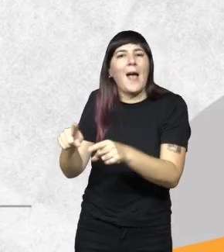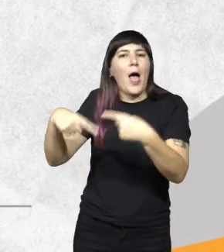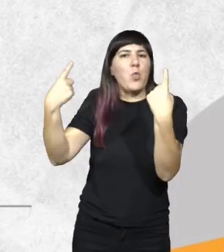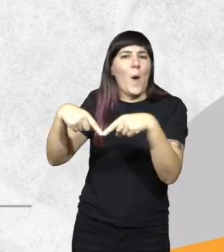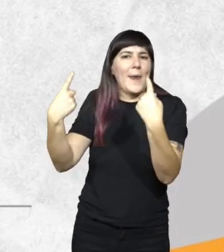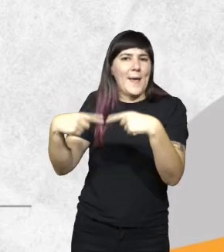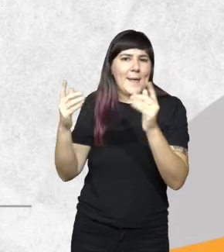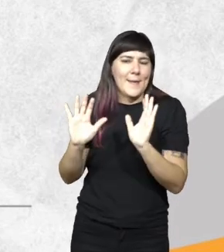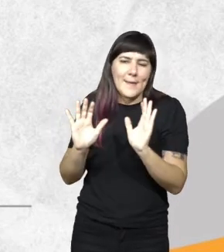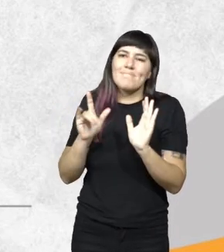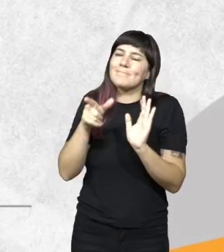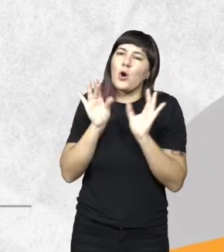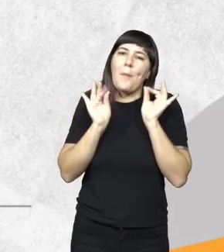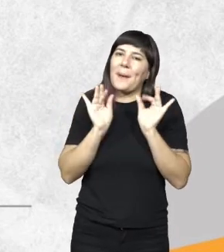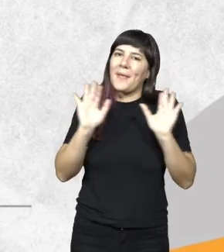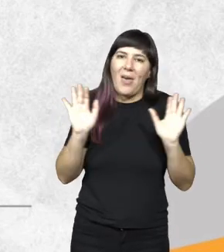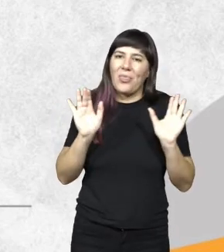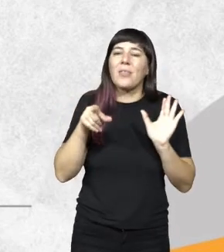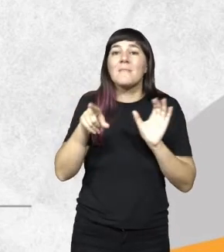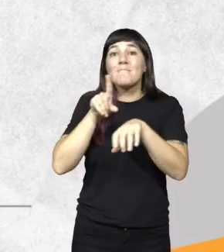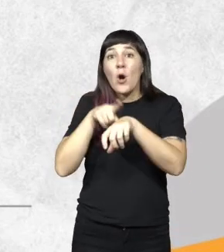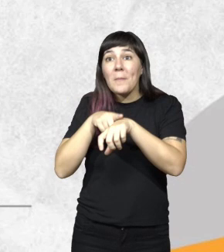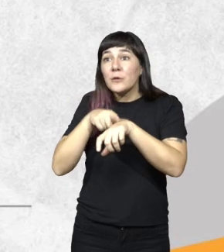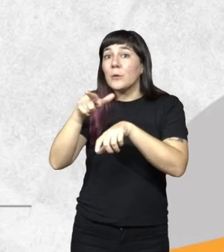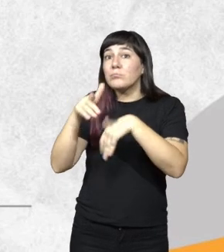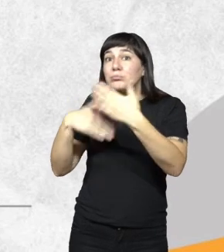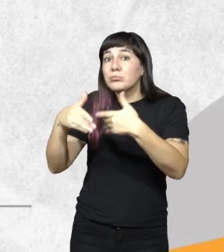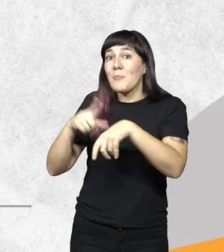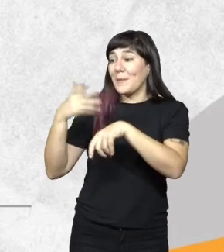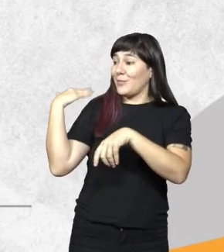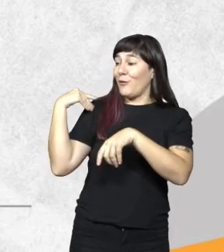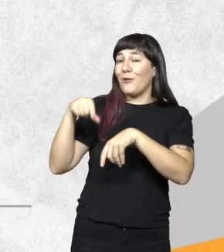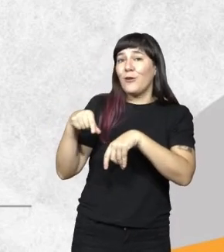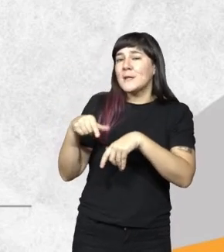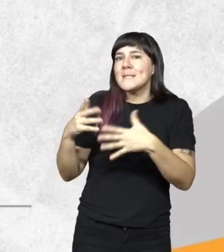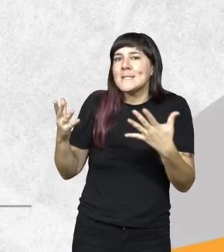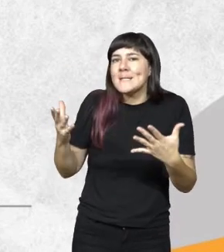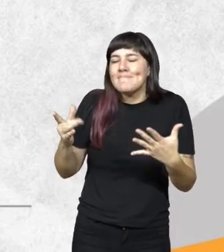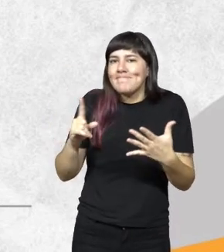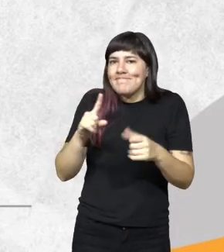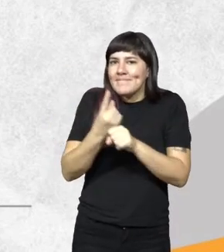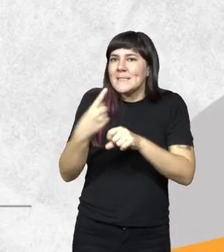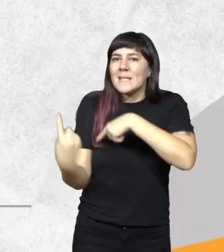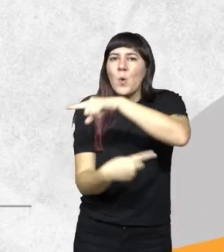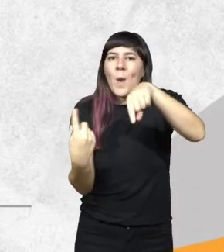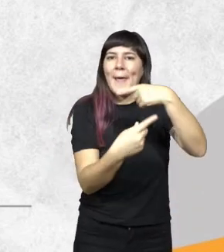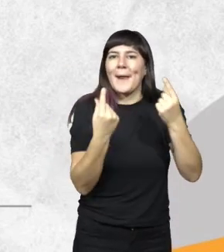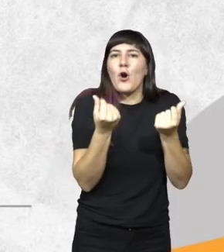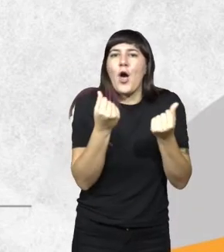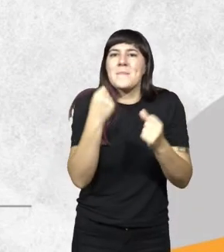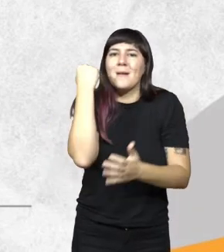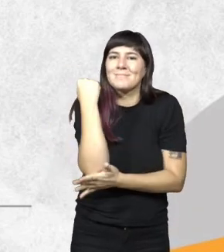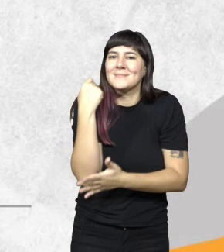tanto, la complejidad relacionada que en el momento en que eso sucedió, no existía la posibilidad de la circularidad, economía circular.